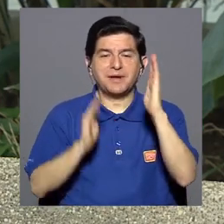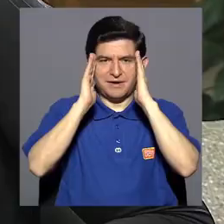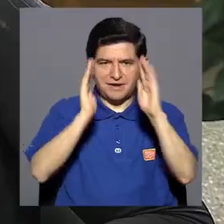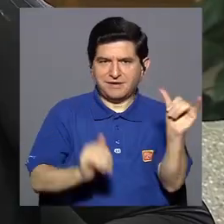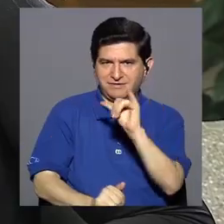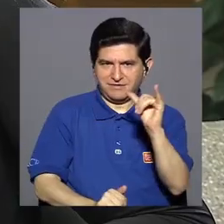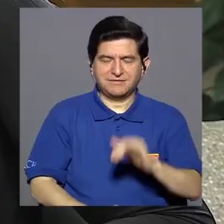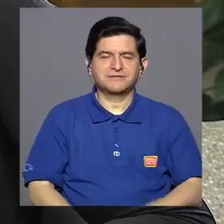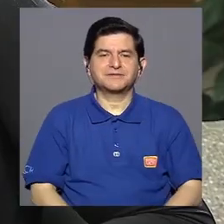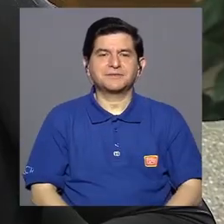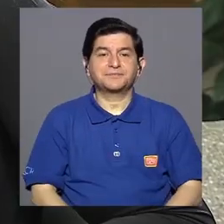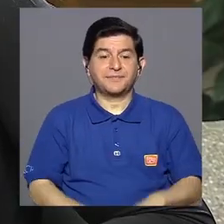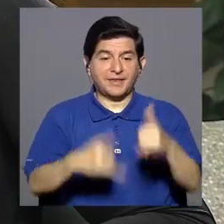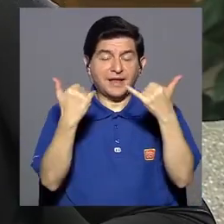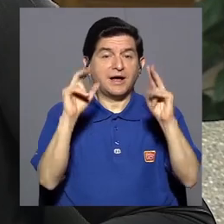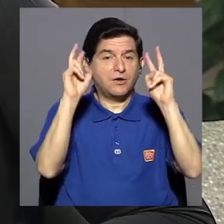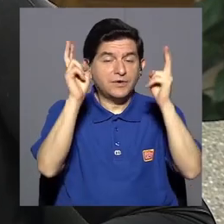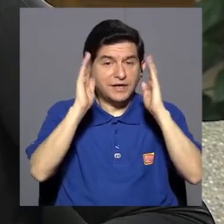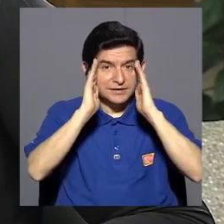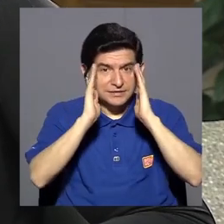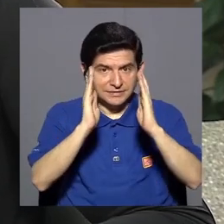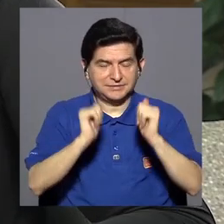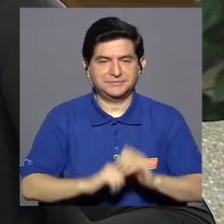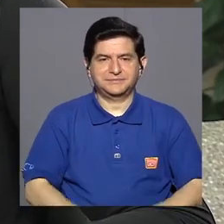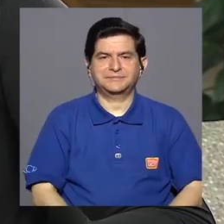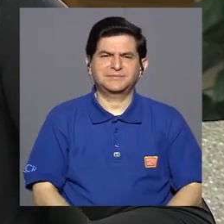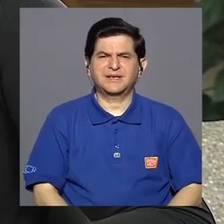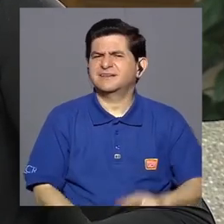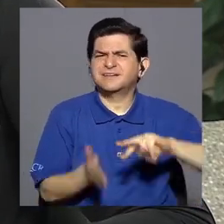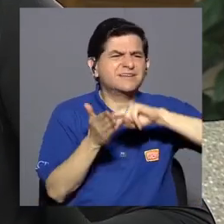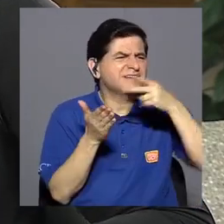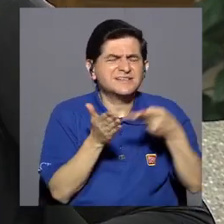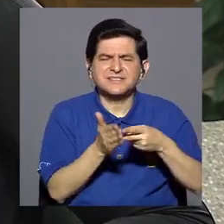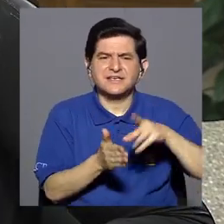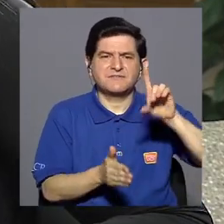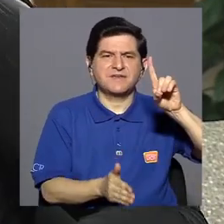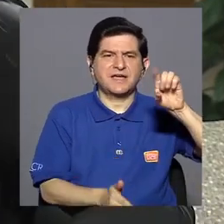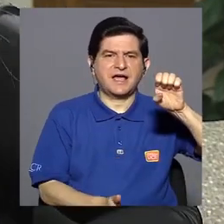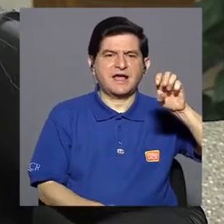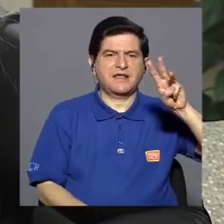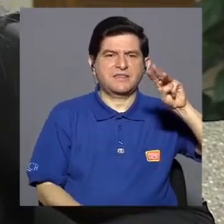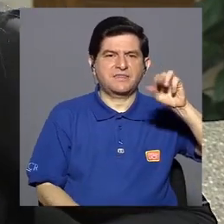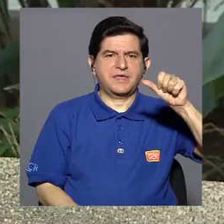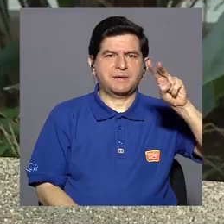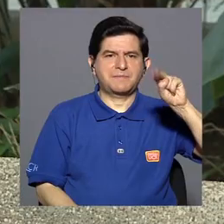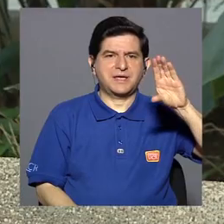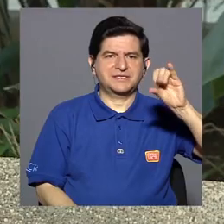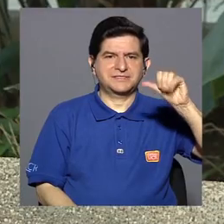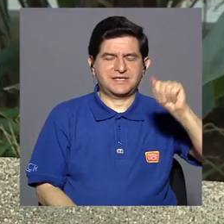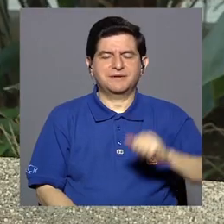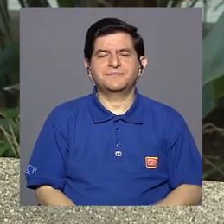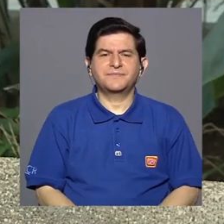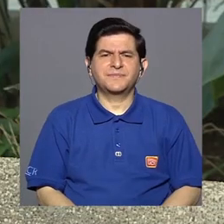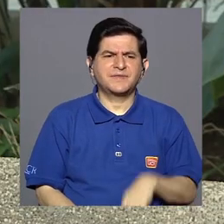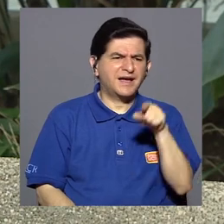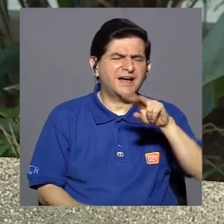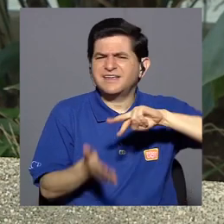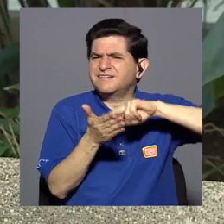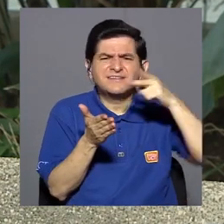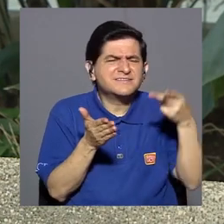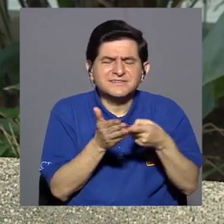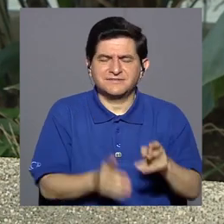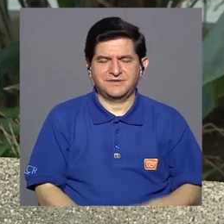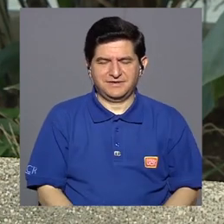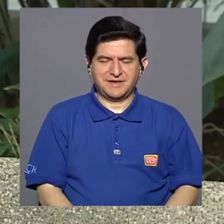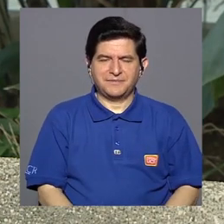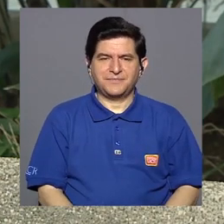escuchan. Bueno, entremos en materia. María José, ¿qué es la demencia? Cuando hablamos de demencia, ¿a qué nos